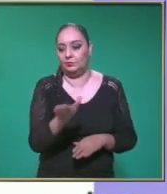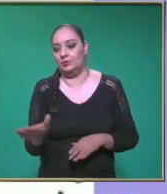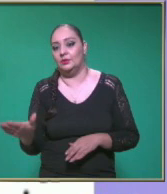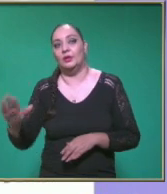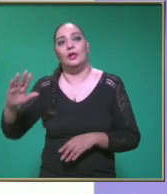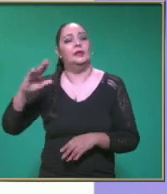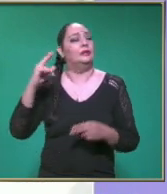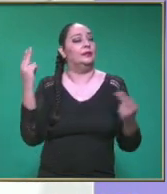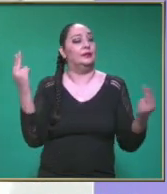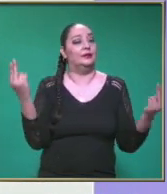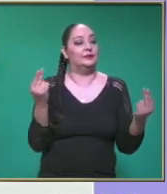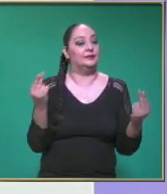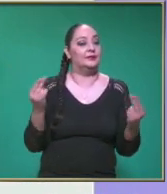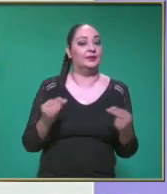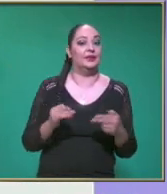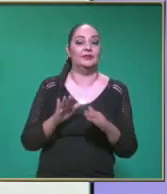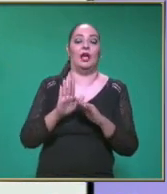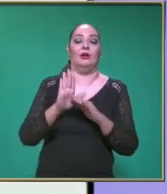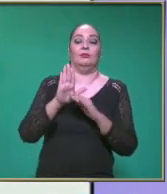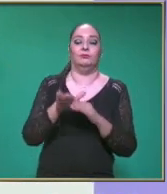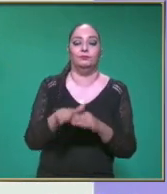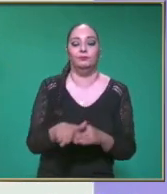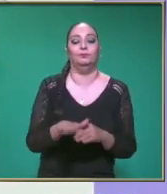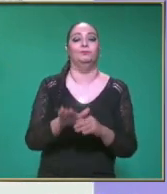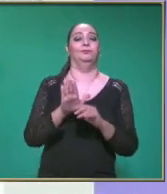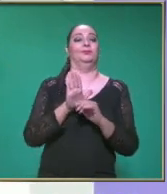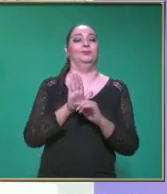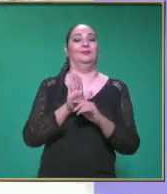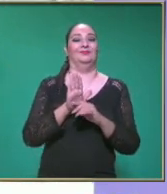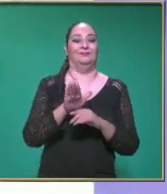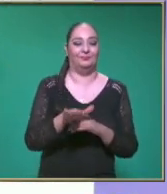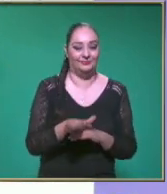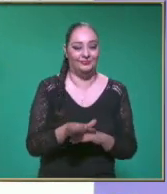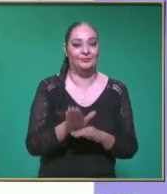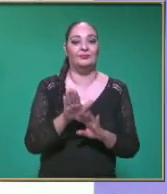Es necesario Frenar y acelerar En diferentes Partes del camino